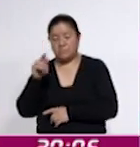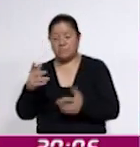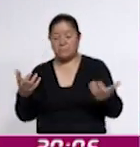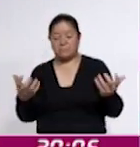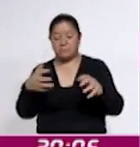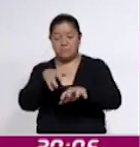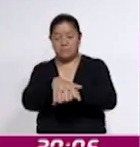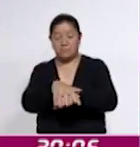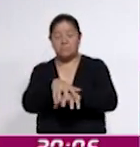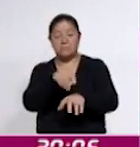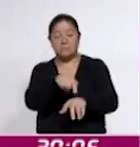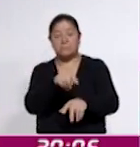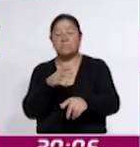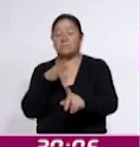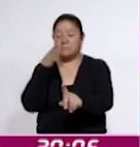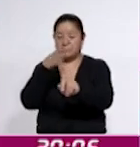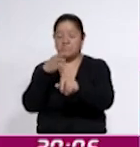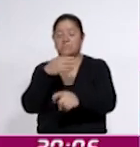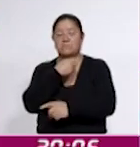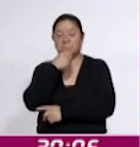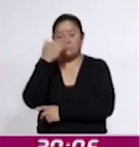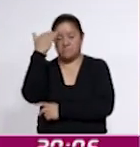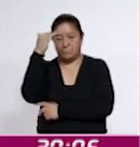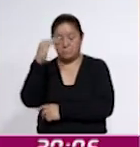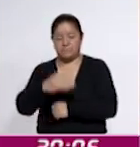especialmente dirigido a adultos mayores.